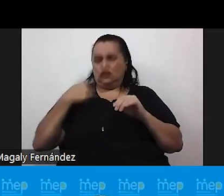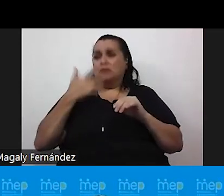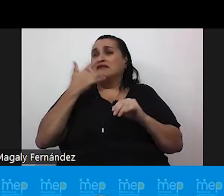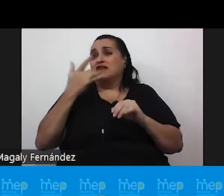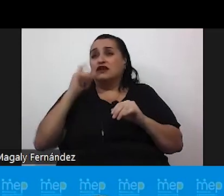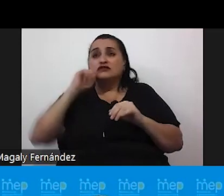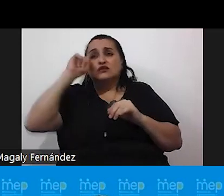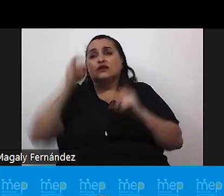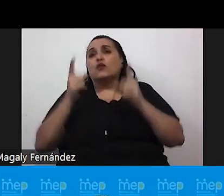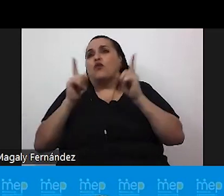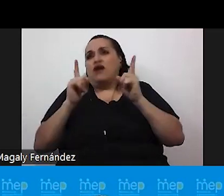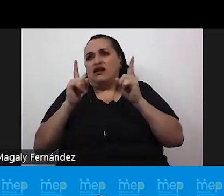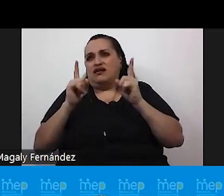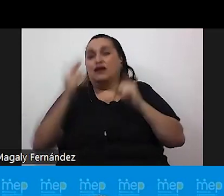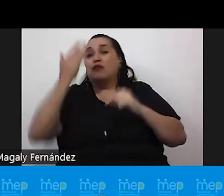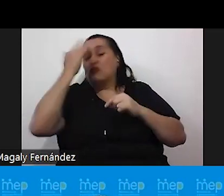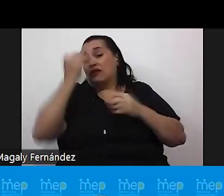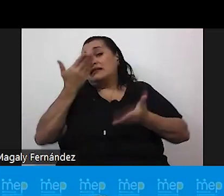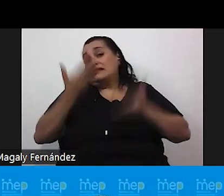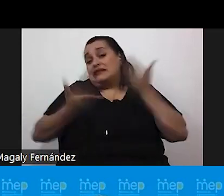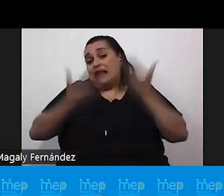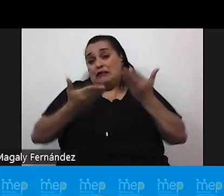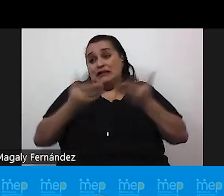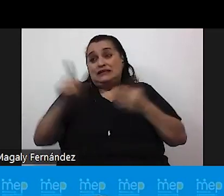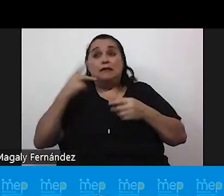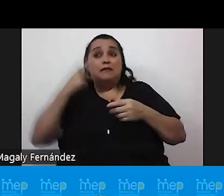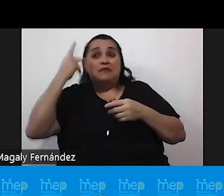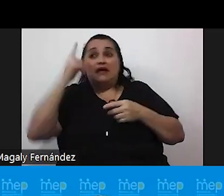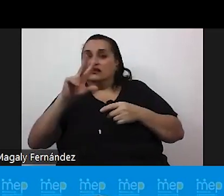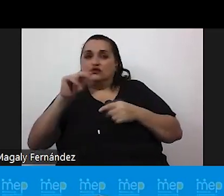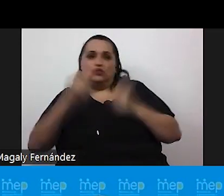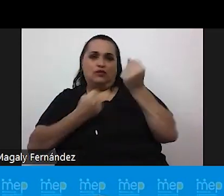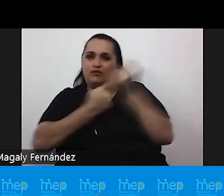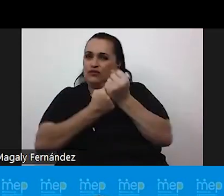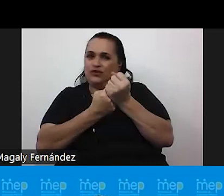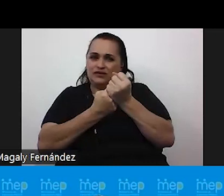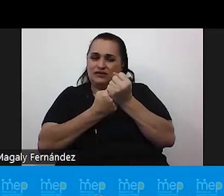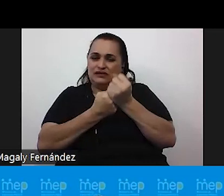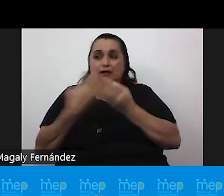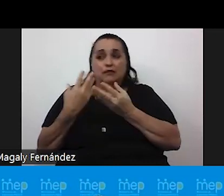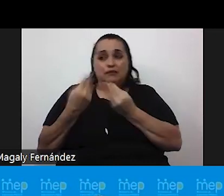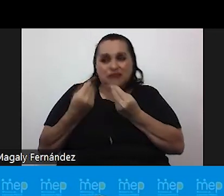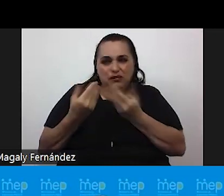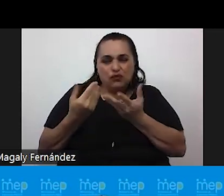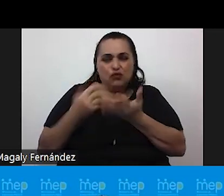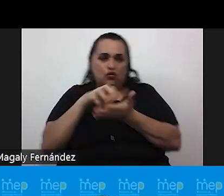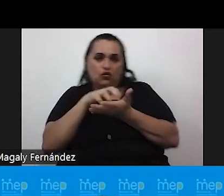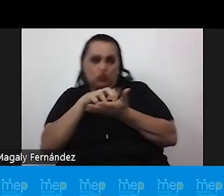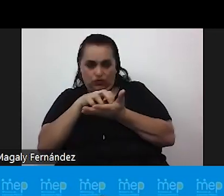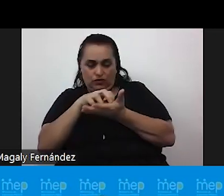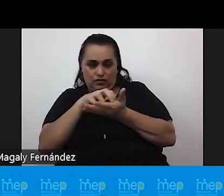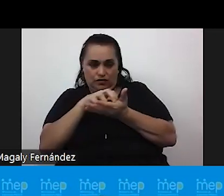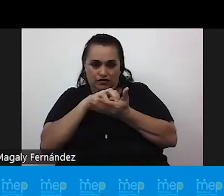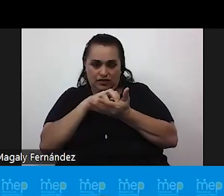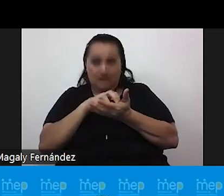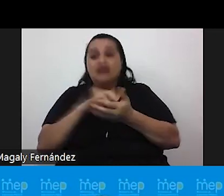¿por qué? porque probablemente no cuenten con el apoyo parental haya temor y duda y con muchas